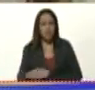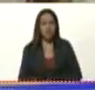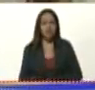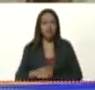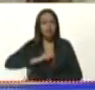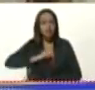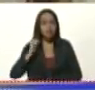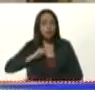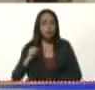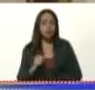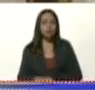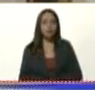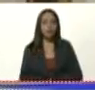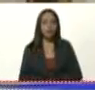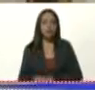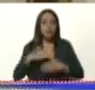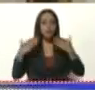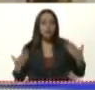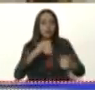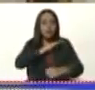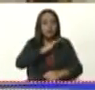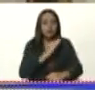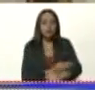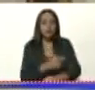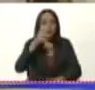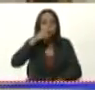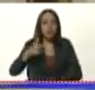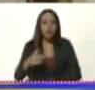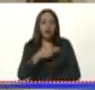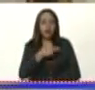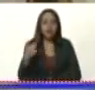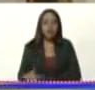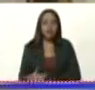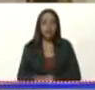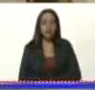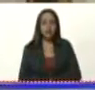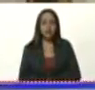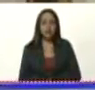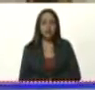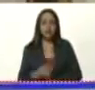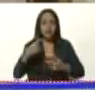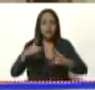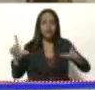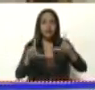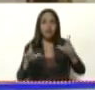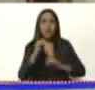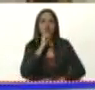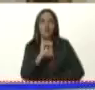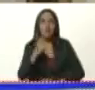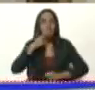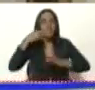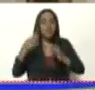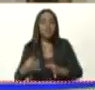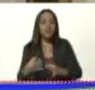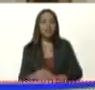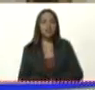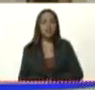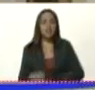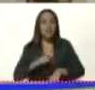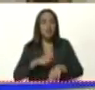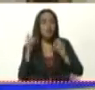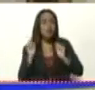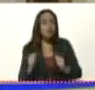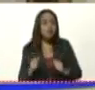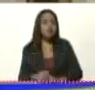policiales, con grandes fortalezas del pueblo chino, de los medios de comunicación, para informar la verdad en tiempos reales, con grandes